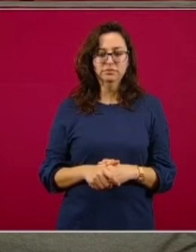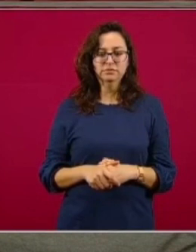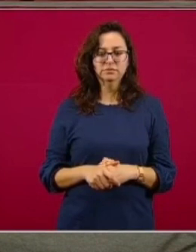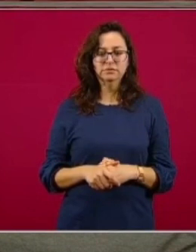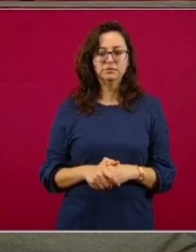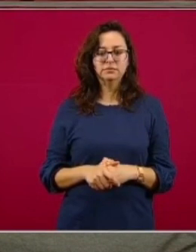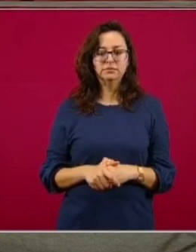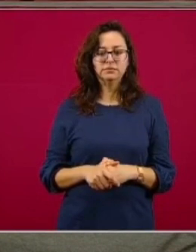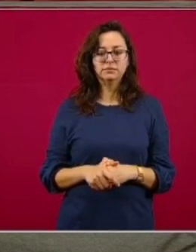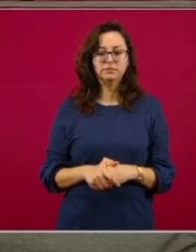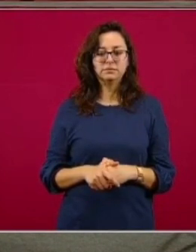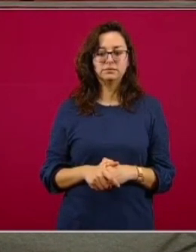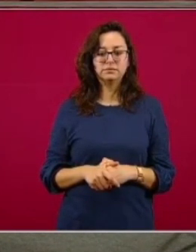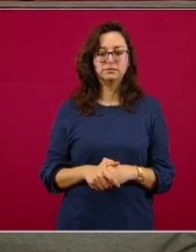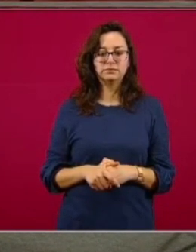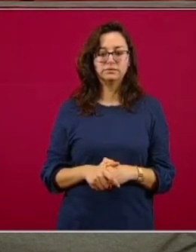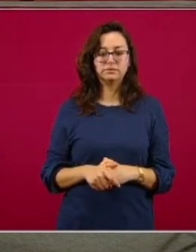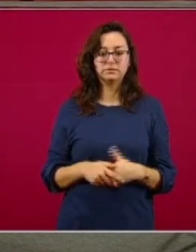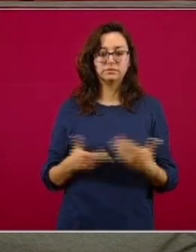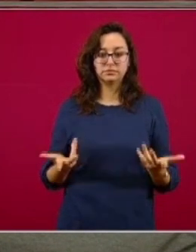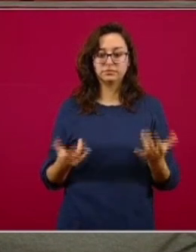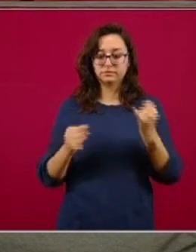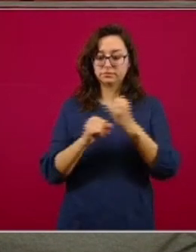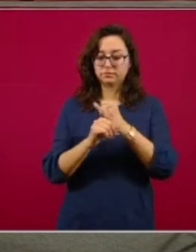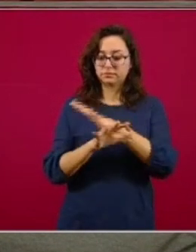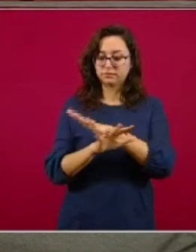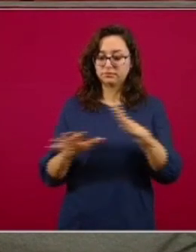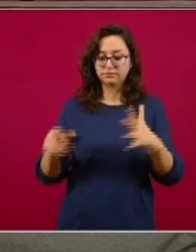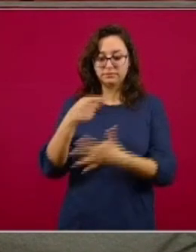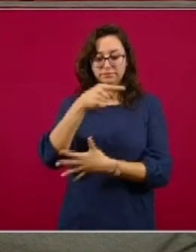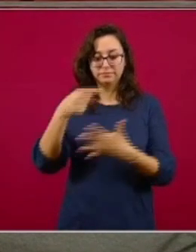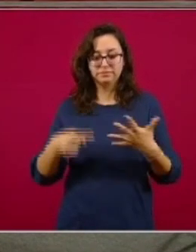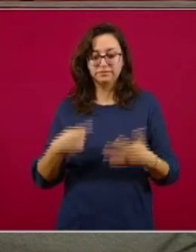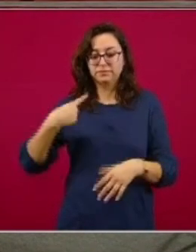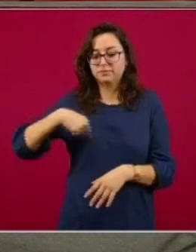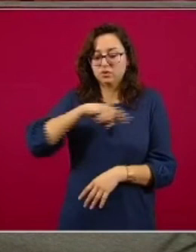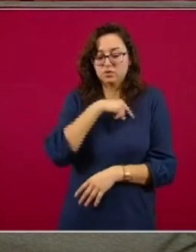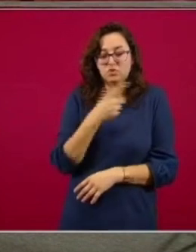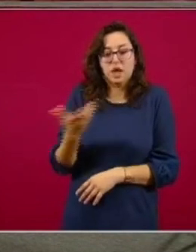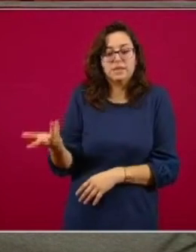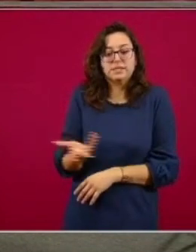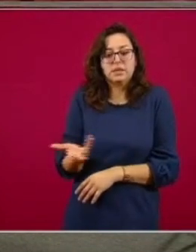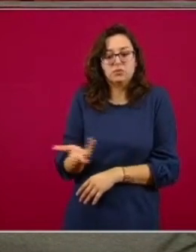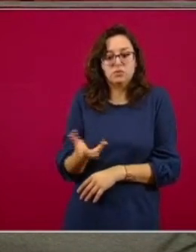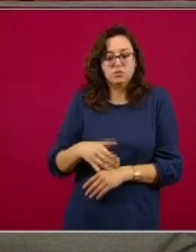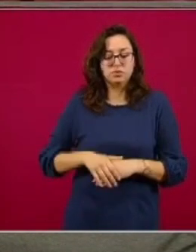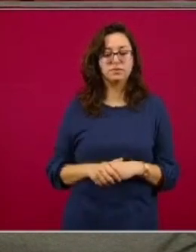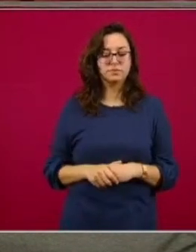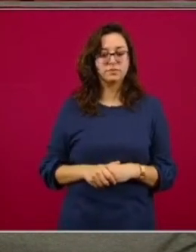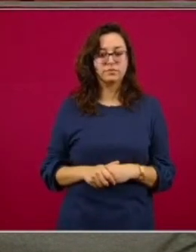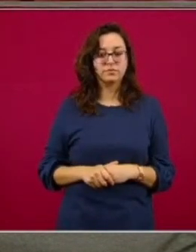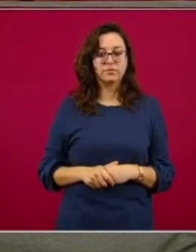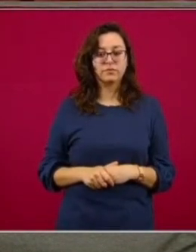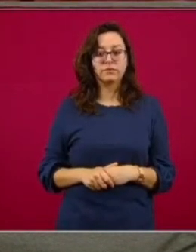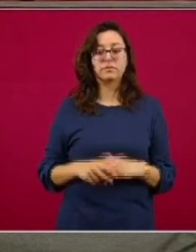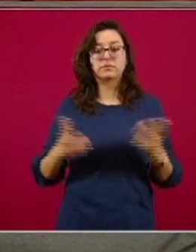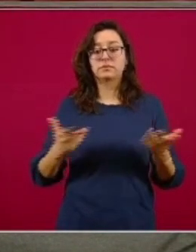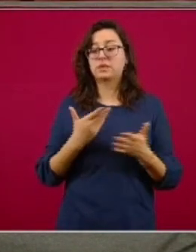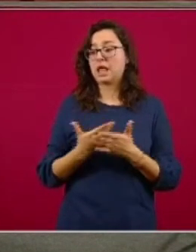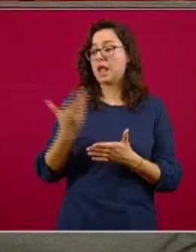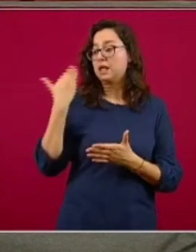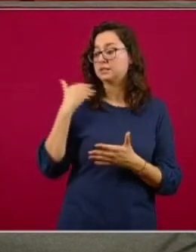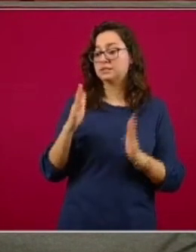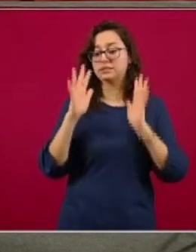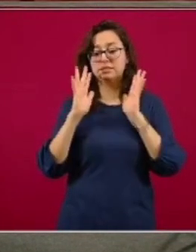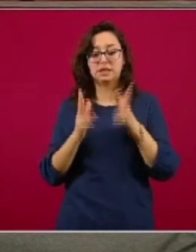¿Qué debemos hacer con esta información que tenemos el día de hoy? Bueno, como ustedes vieron, el doctor Alomía mostró